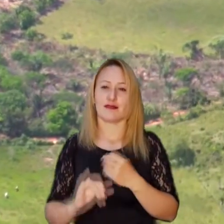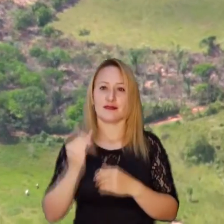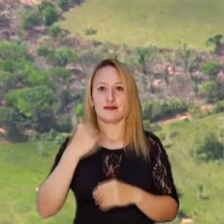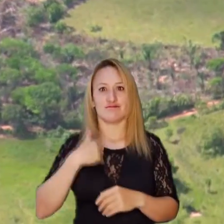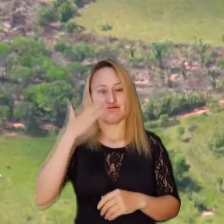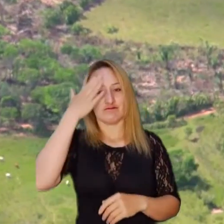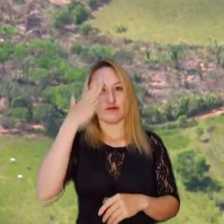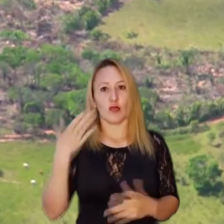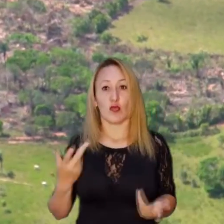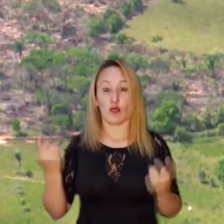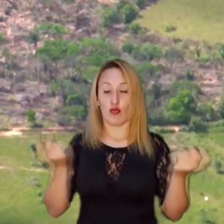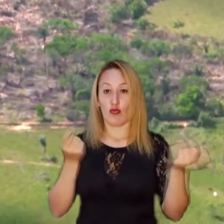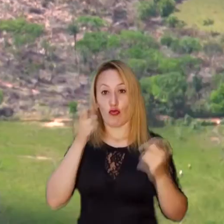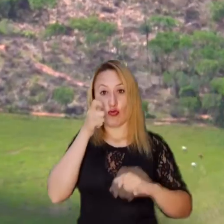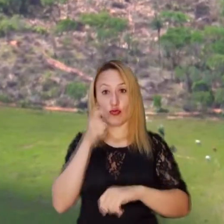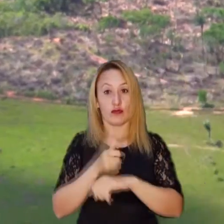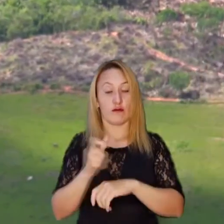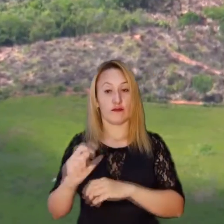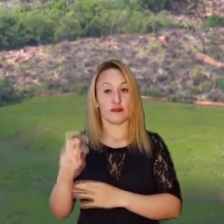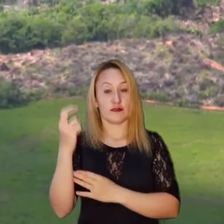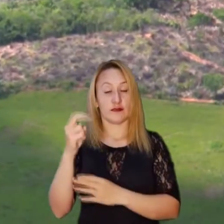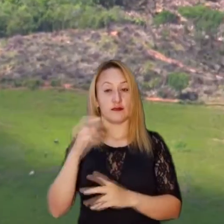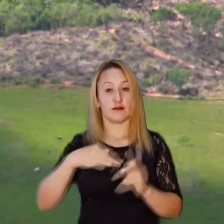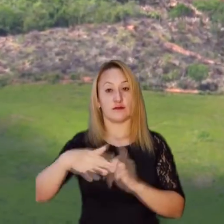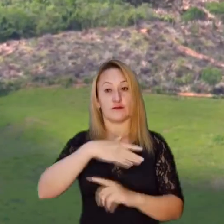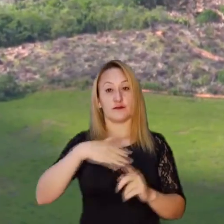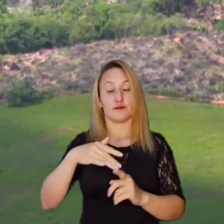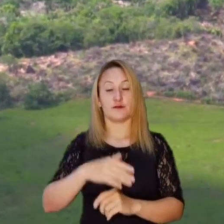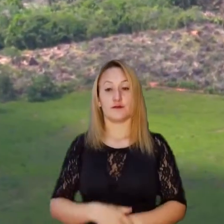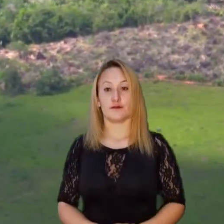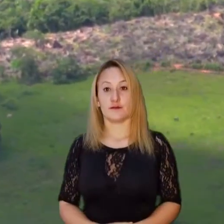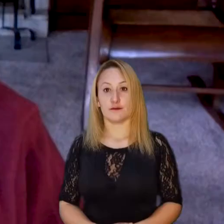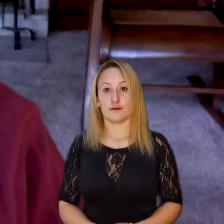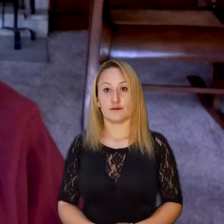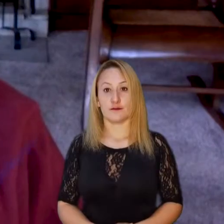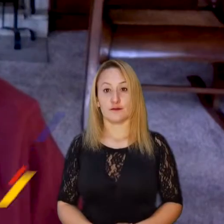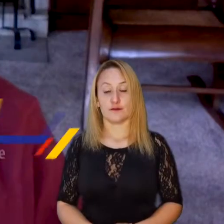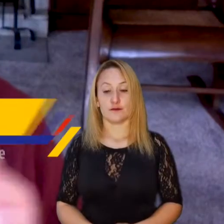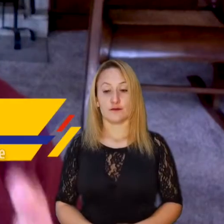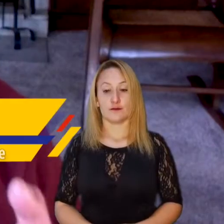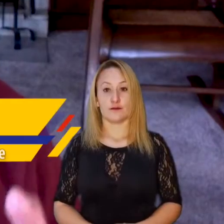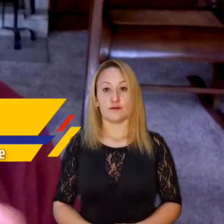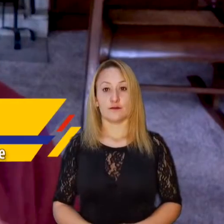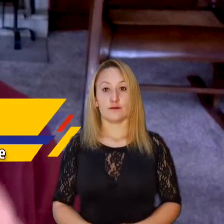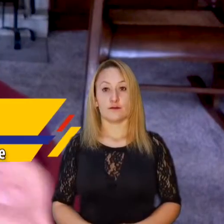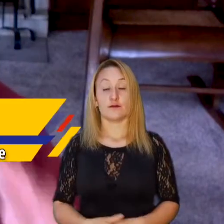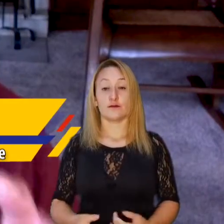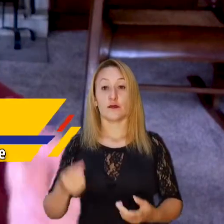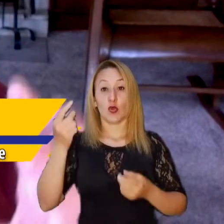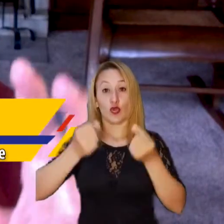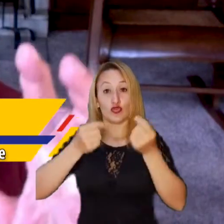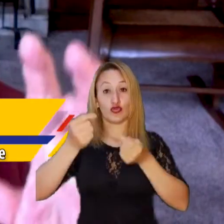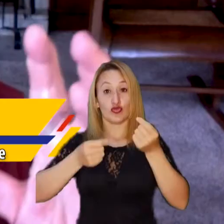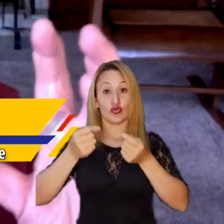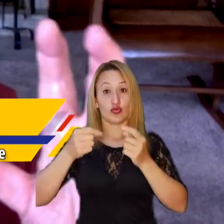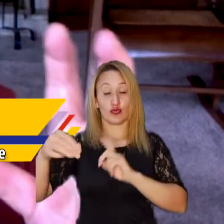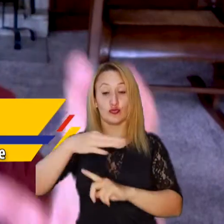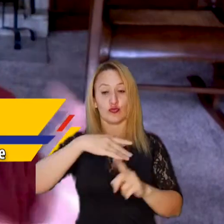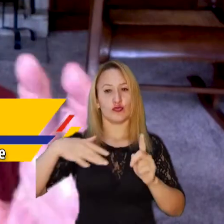se pueden establecer y seguramente se fortalecerá el control fiscal en el sector ambiental. Hay que decir que la valoración de